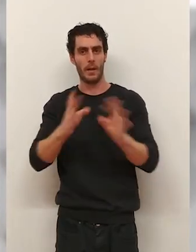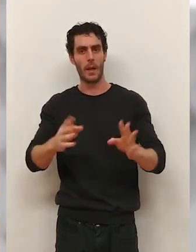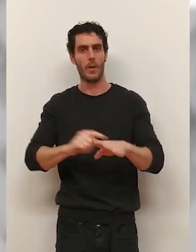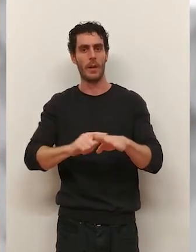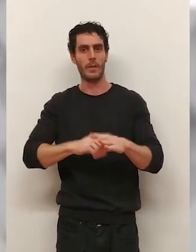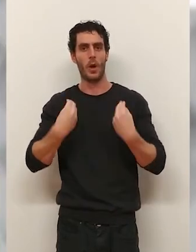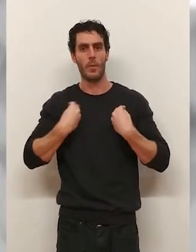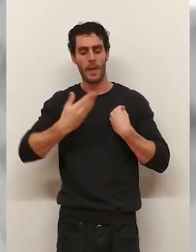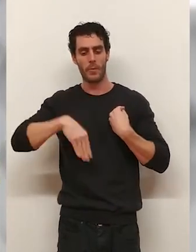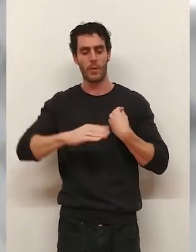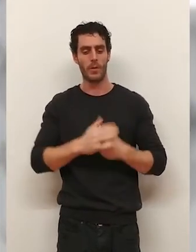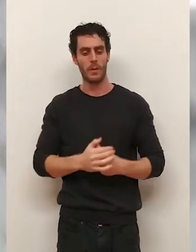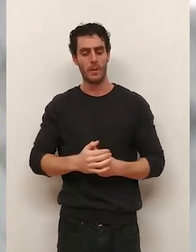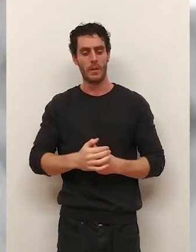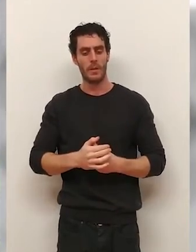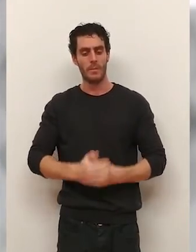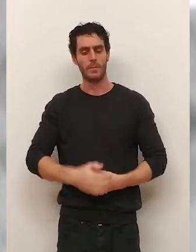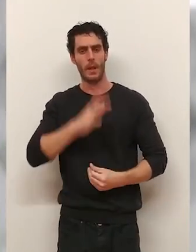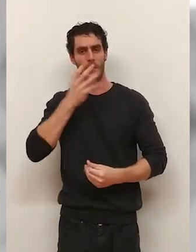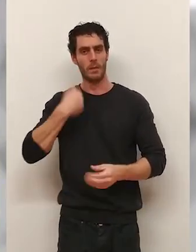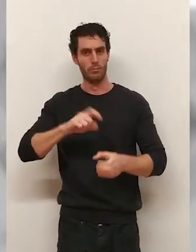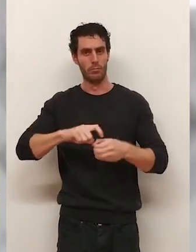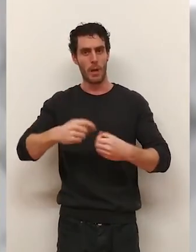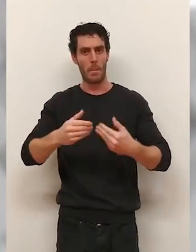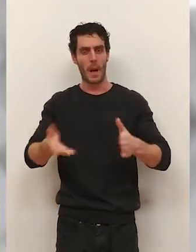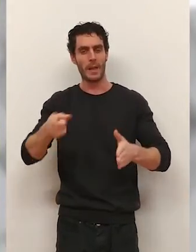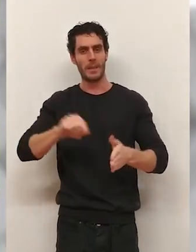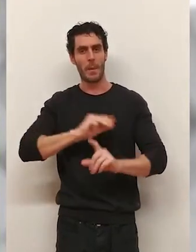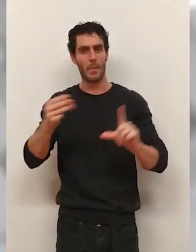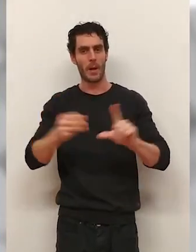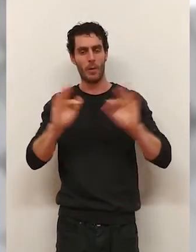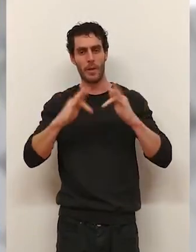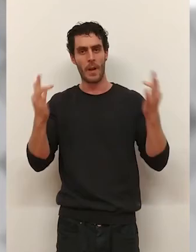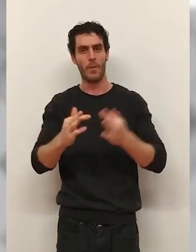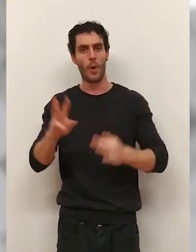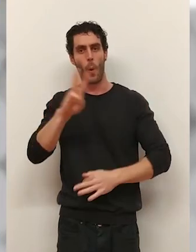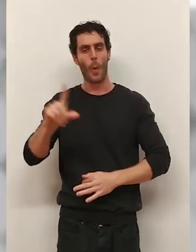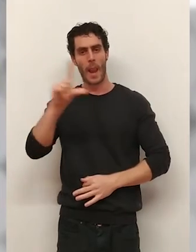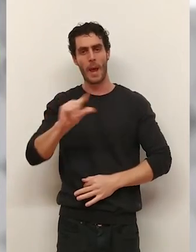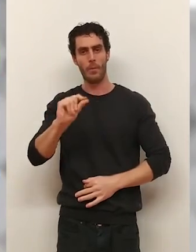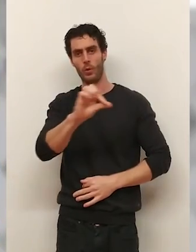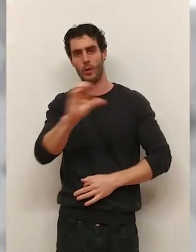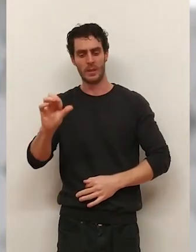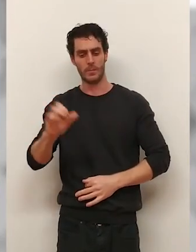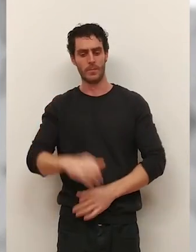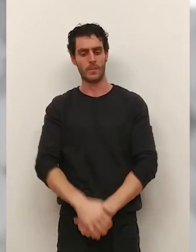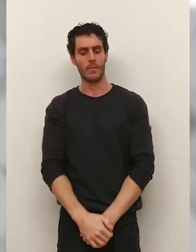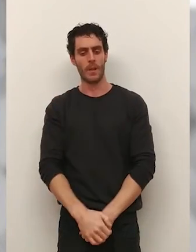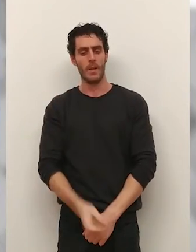como no nuestro estilo de vida. Las inscripciones ya están abiertas y se pueden realizar en la web del foro wineland.es